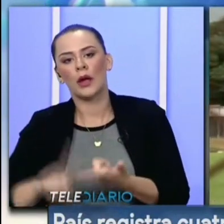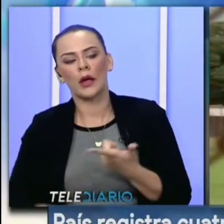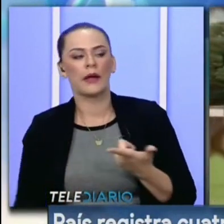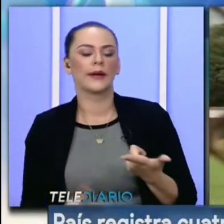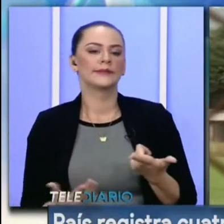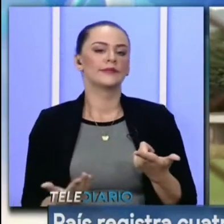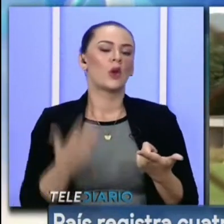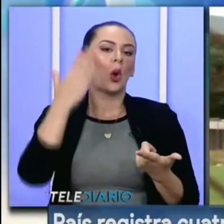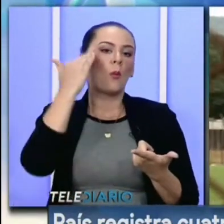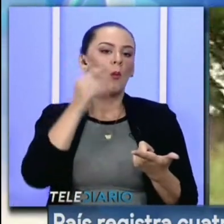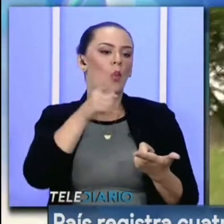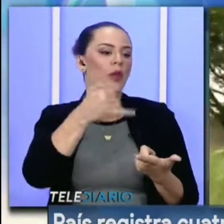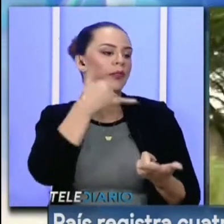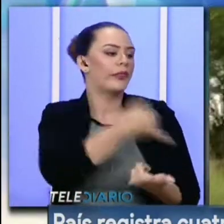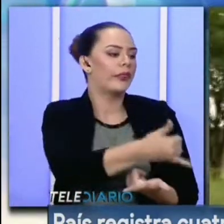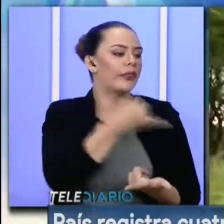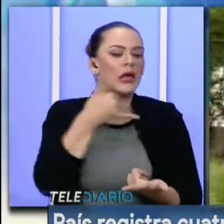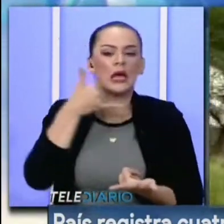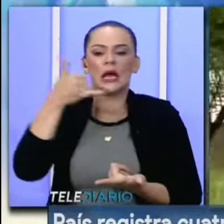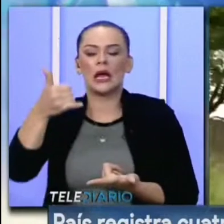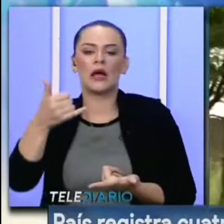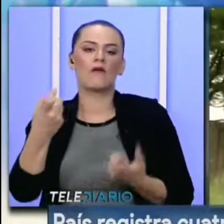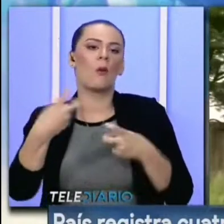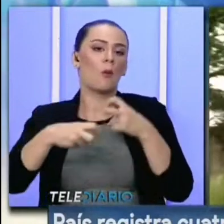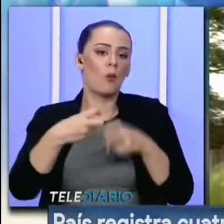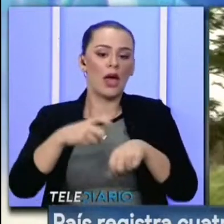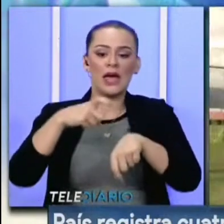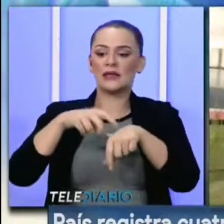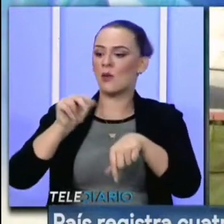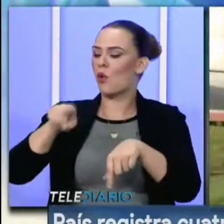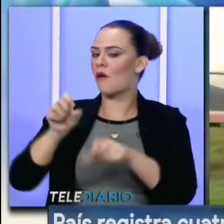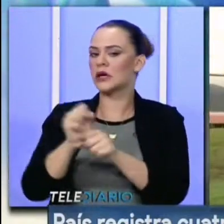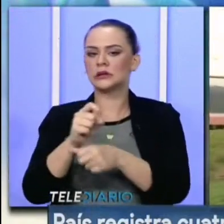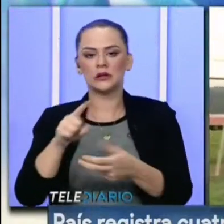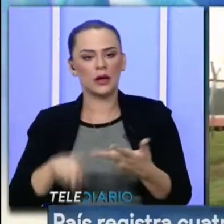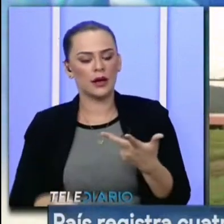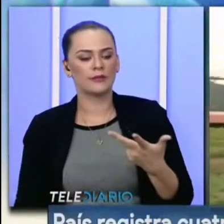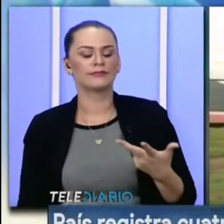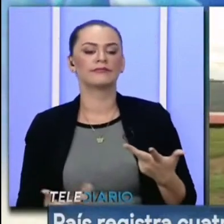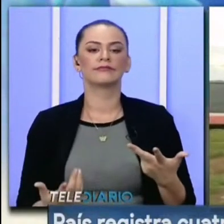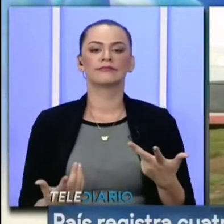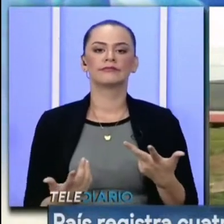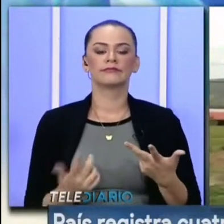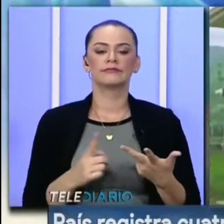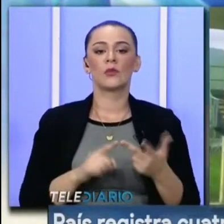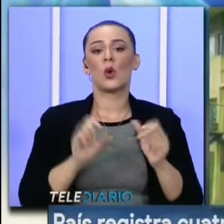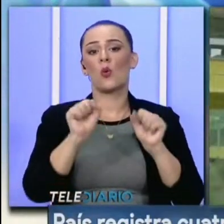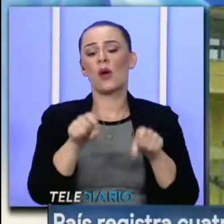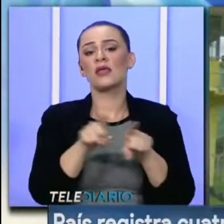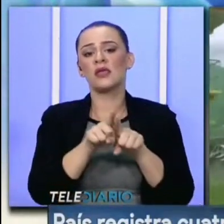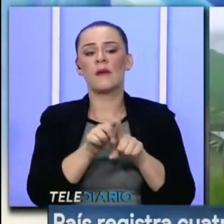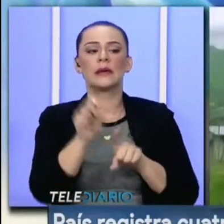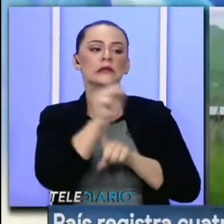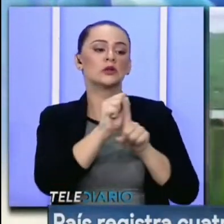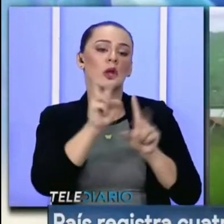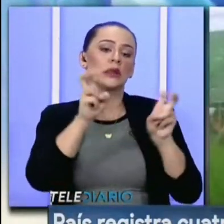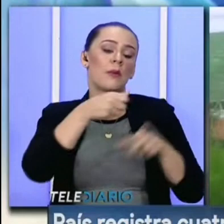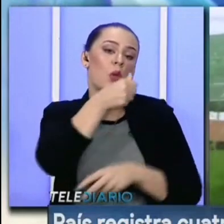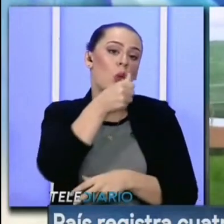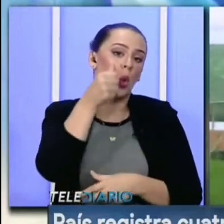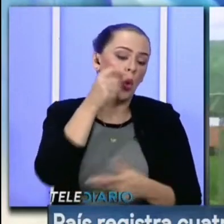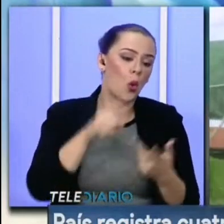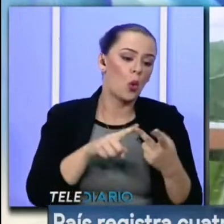por tomar un teléfono y hacer una llamada telefónica en el tiempo que no le correspondía. Puede ser asuntos de drogas,